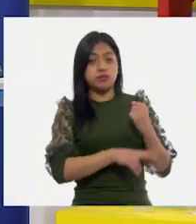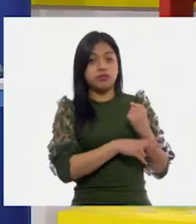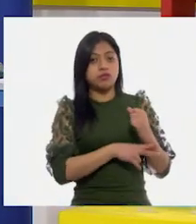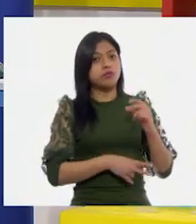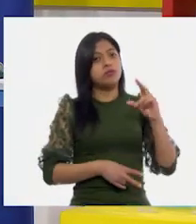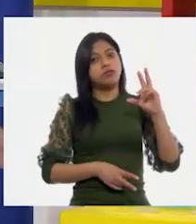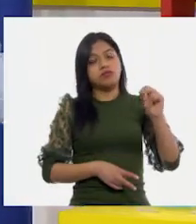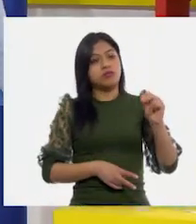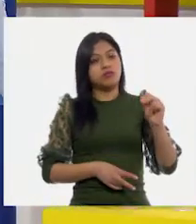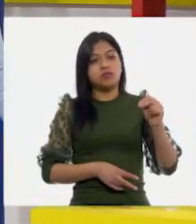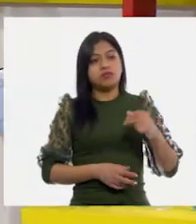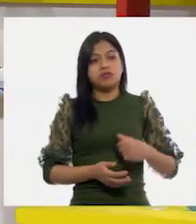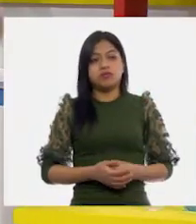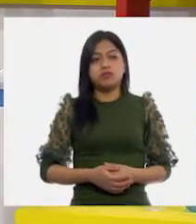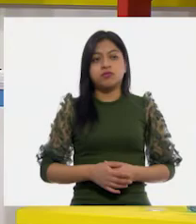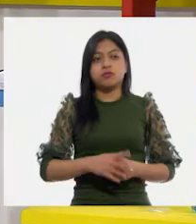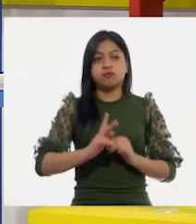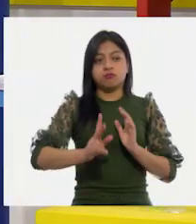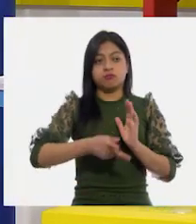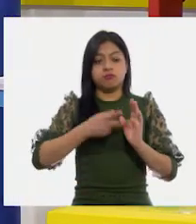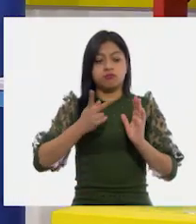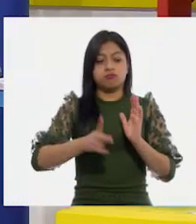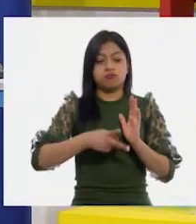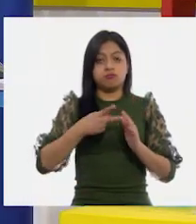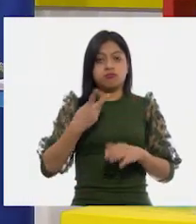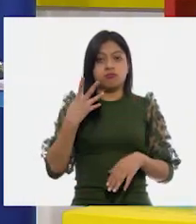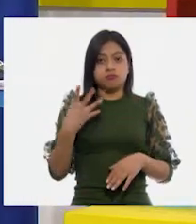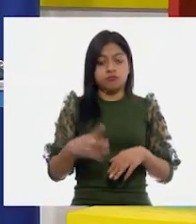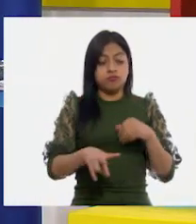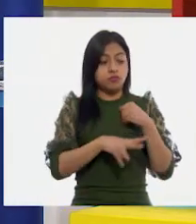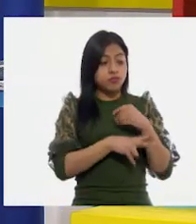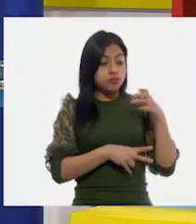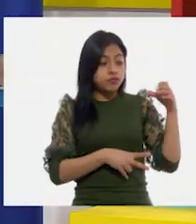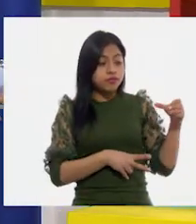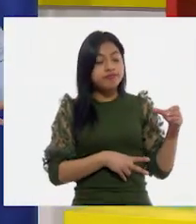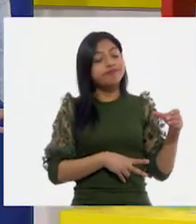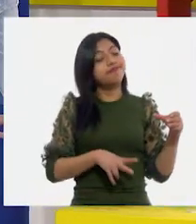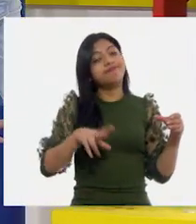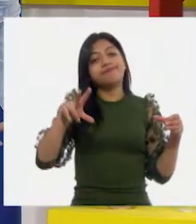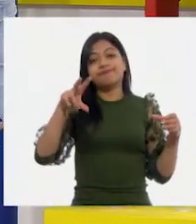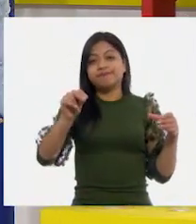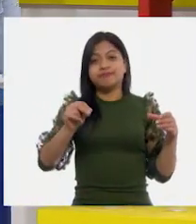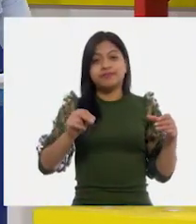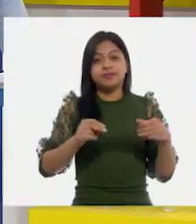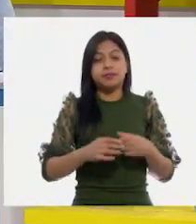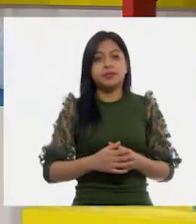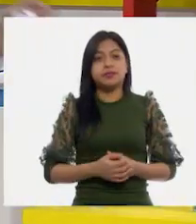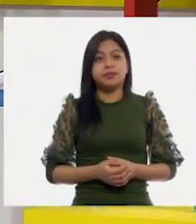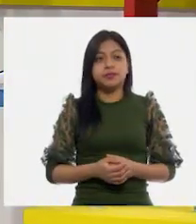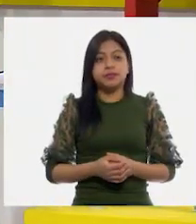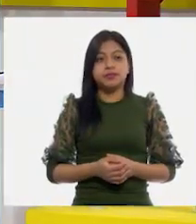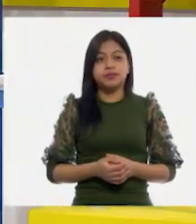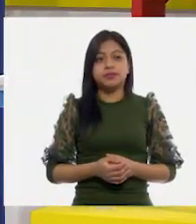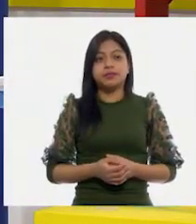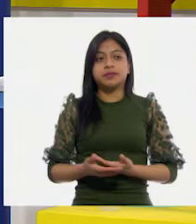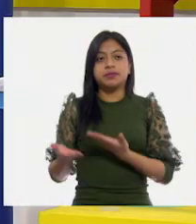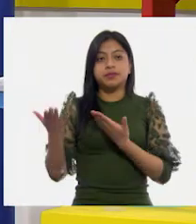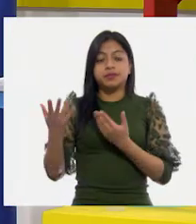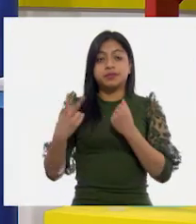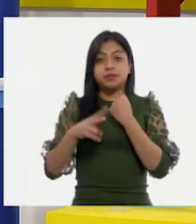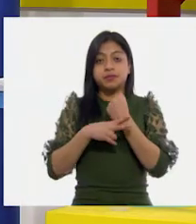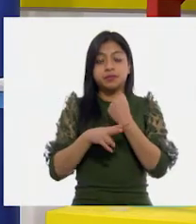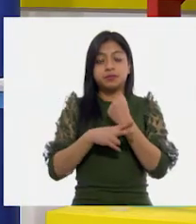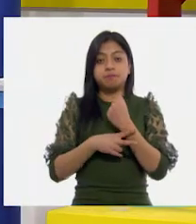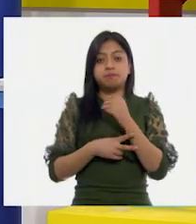tengo cuatro oportunidades, pues, con este vasito tan chiquito no lo voy a lograr. Ya lo intentamos con este vaso y